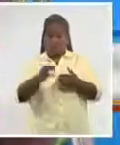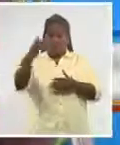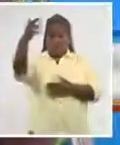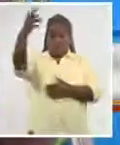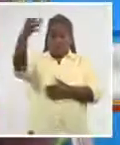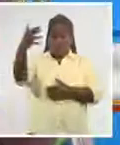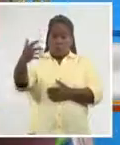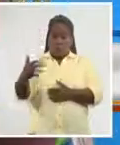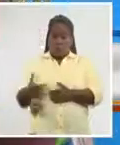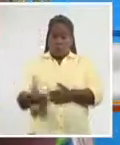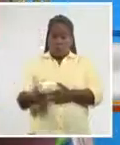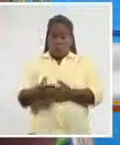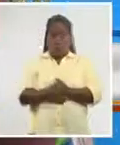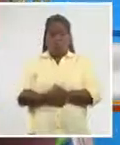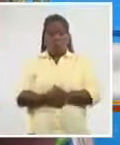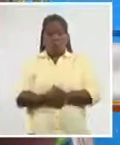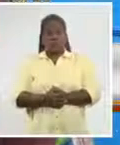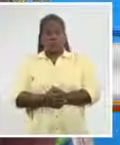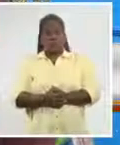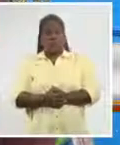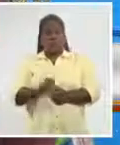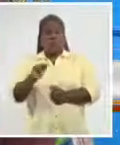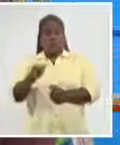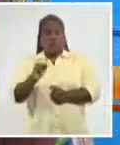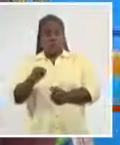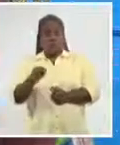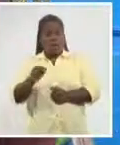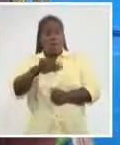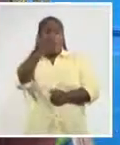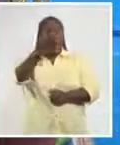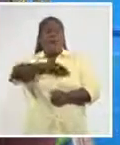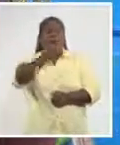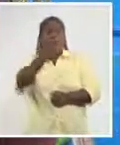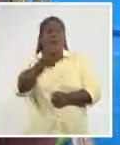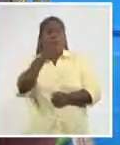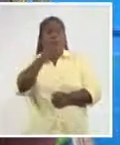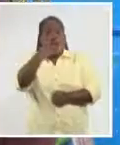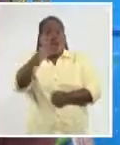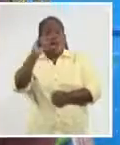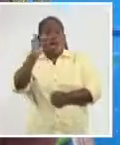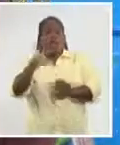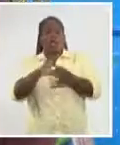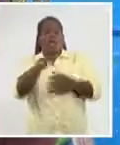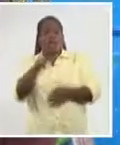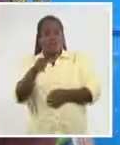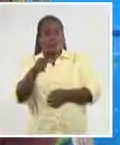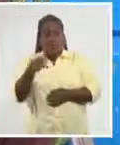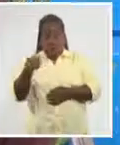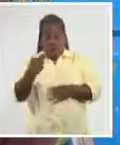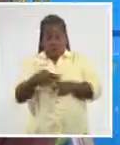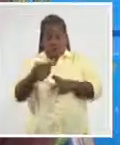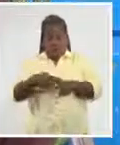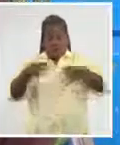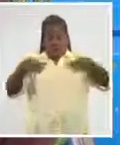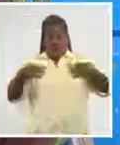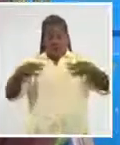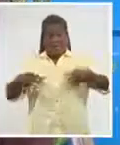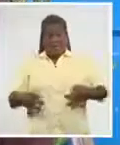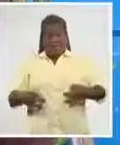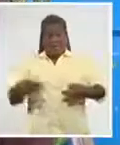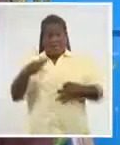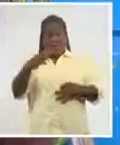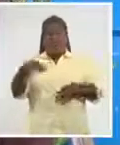libro, instalación performance, basado en el poema de Norges Espinosa, Vestido de novia, y en este caso es el performance